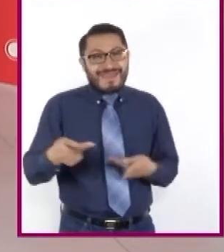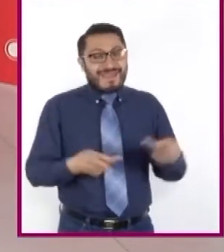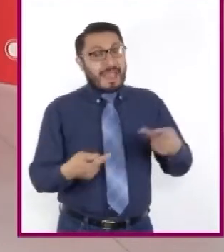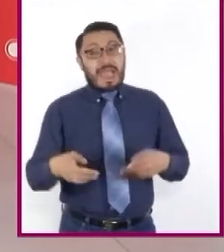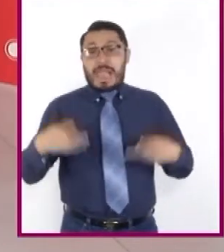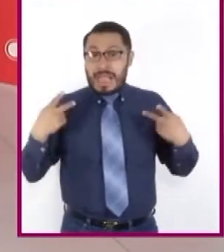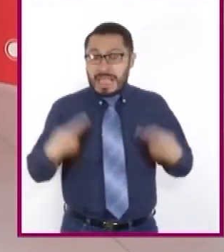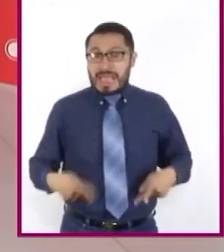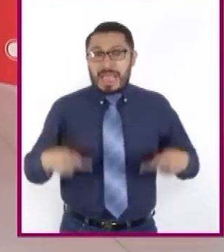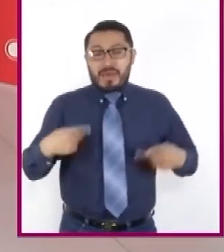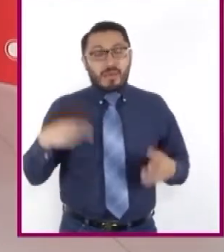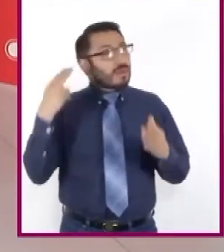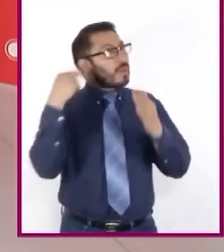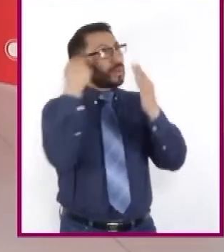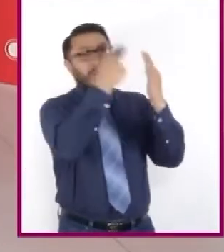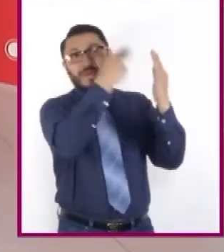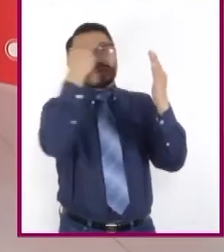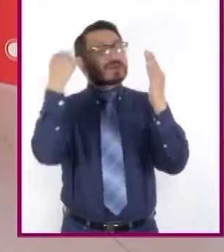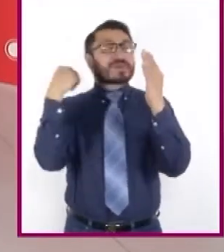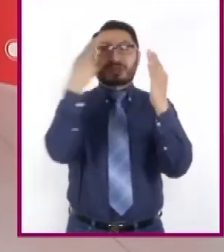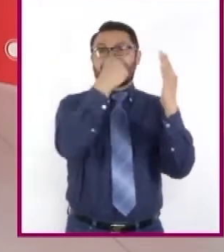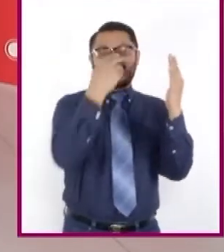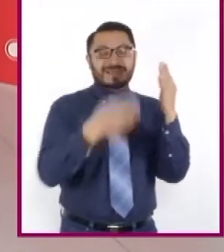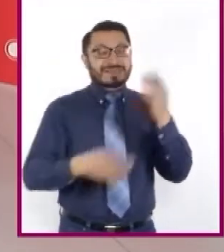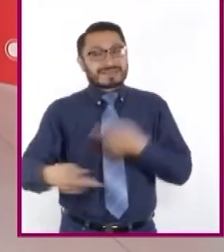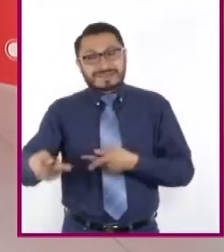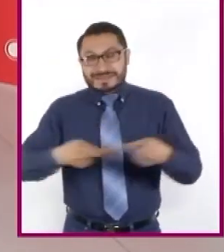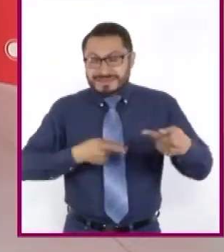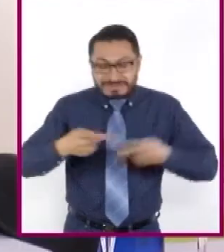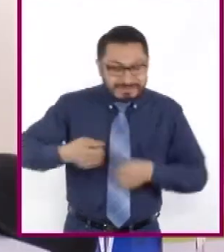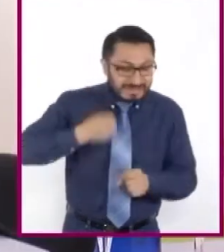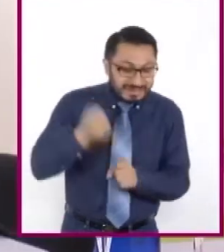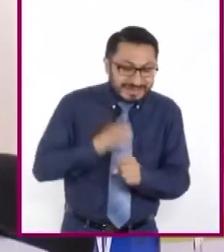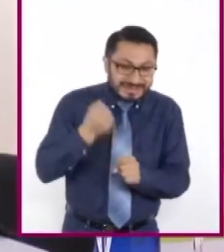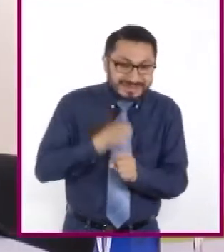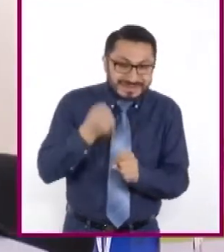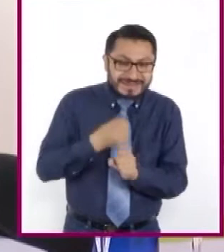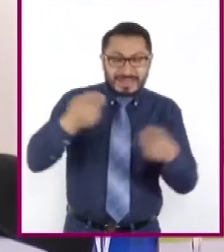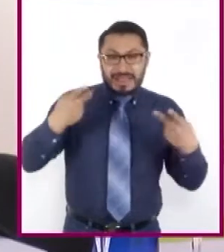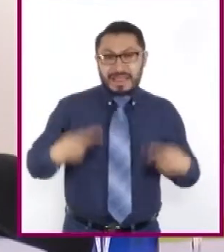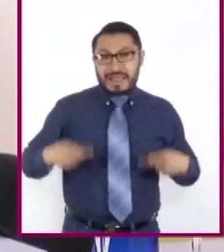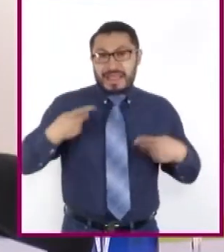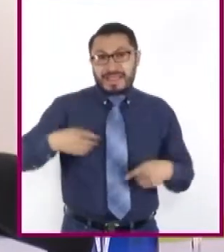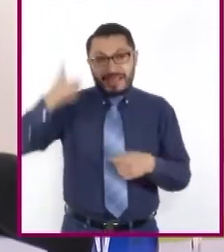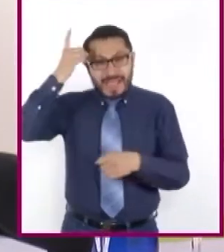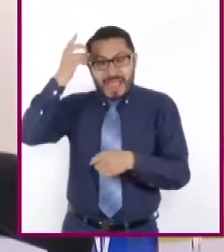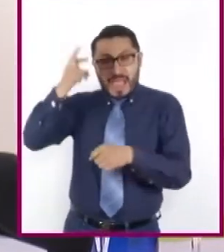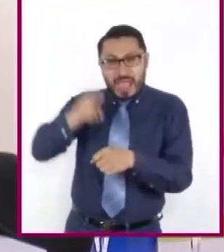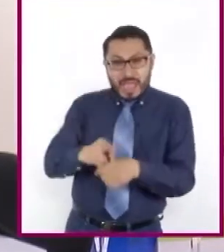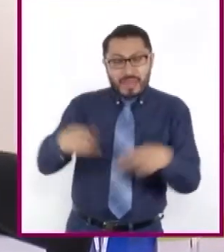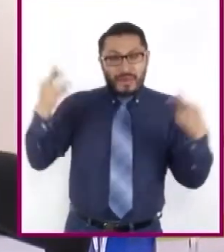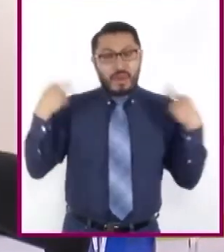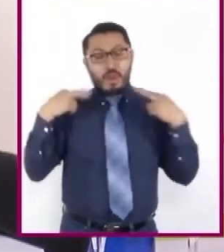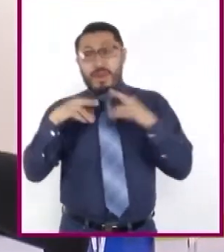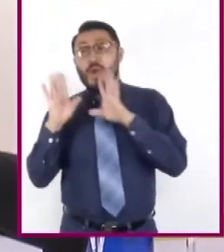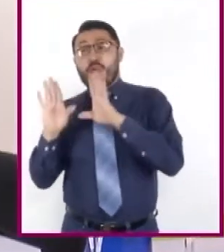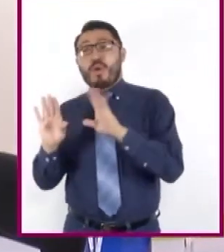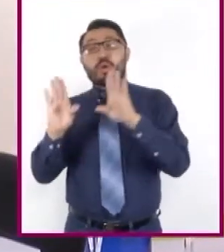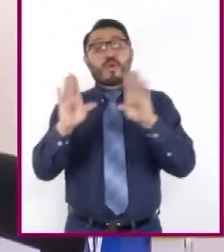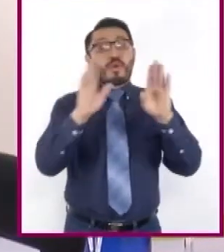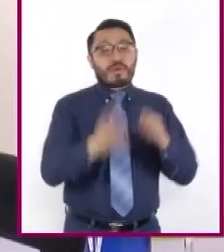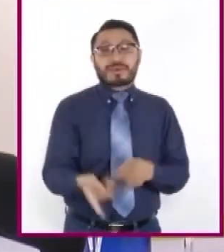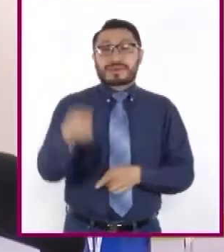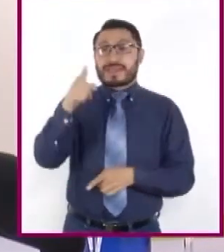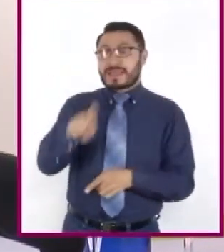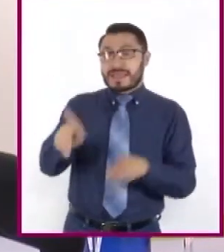bailarines maquillándose y haciendo calentamiento, los directores y coreógrafos dando últimas indicaciones y